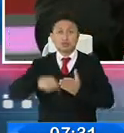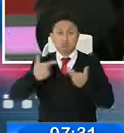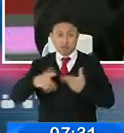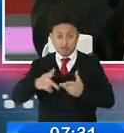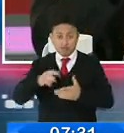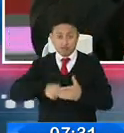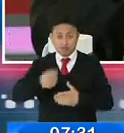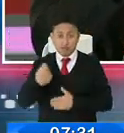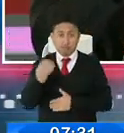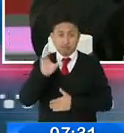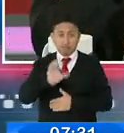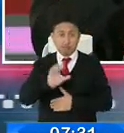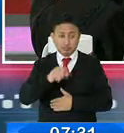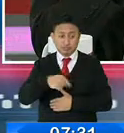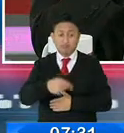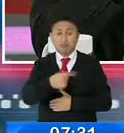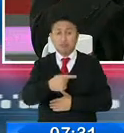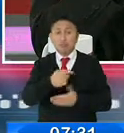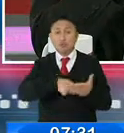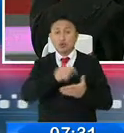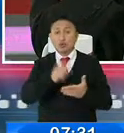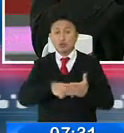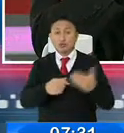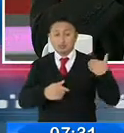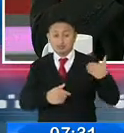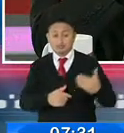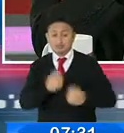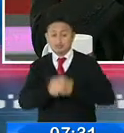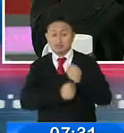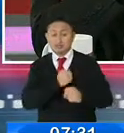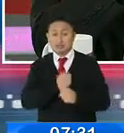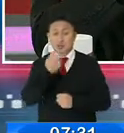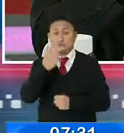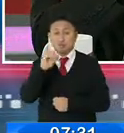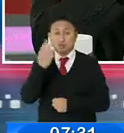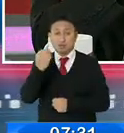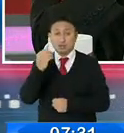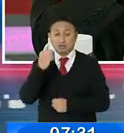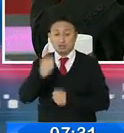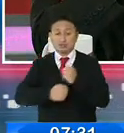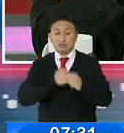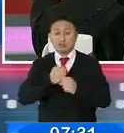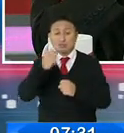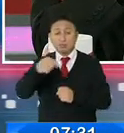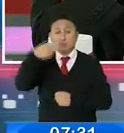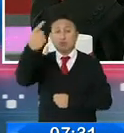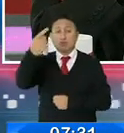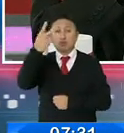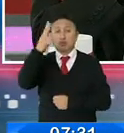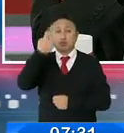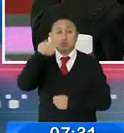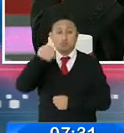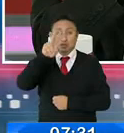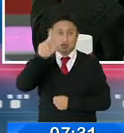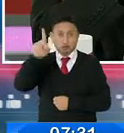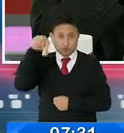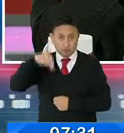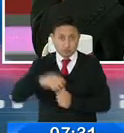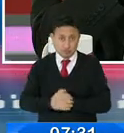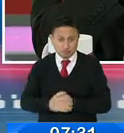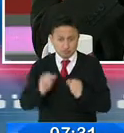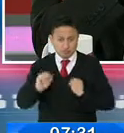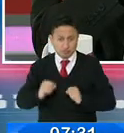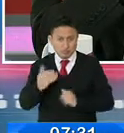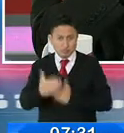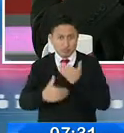firmados, y los que están por firmar, en lo que resta del año 2020, y el próximo año 2021. Y con eso, pues, también que se